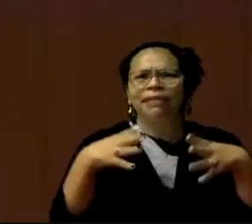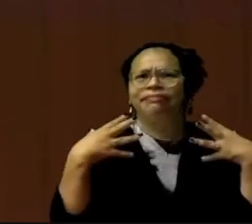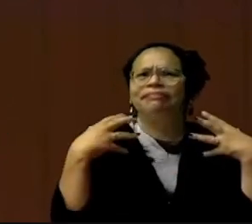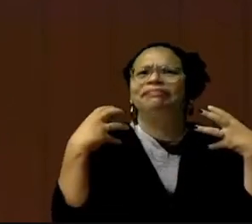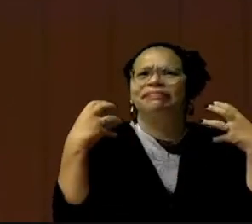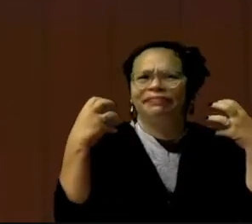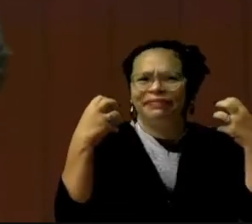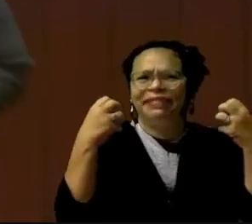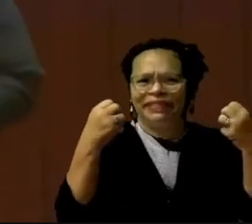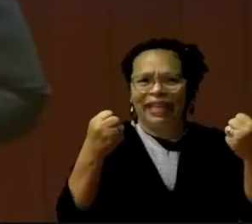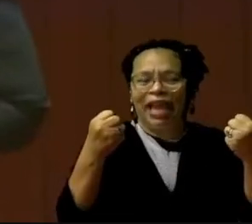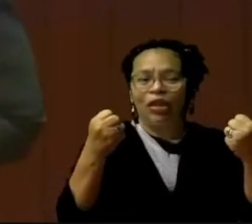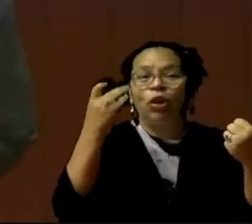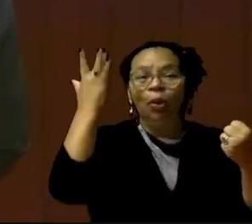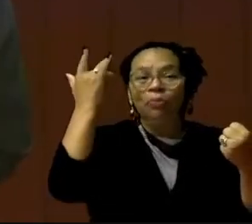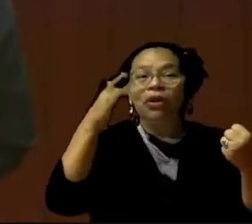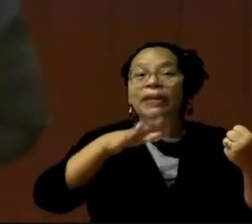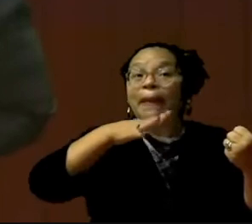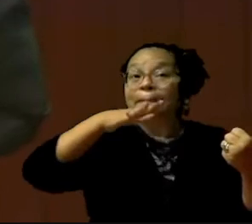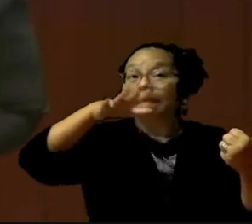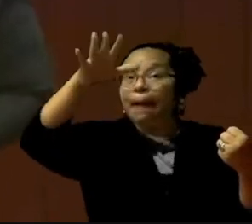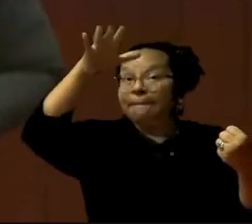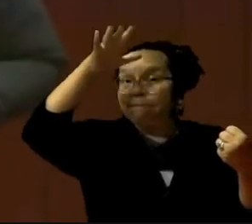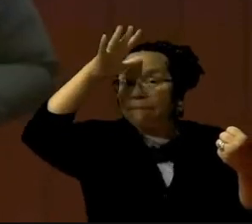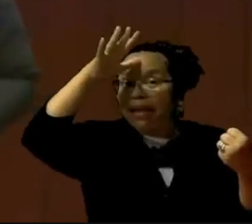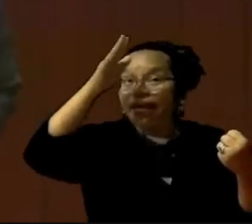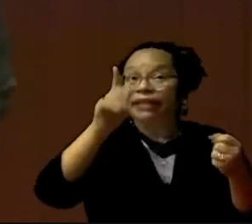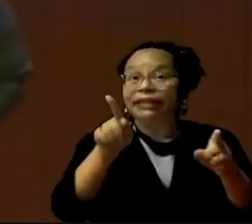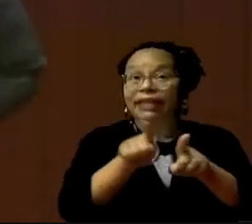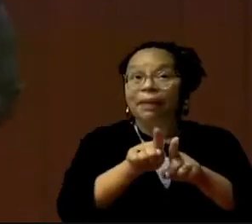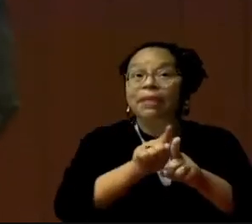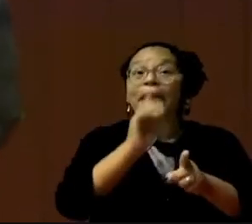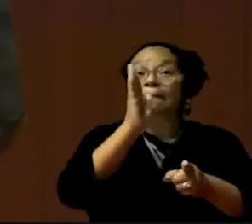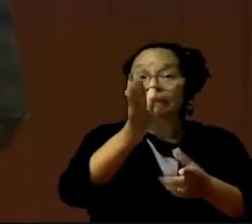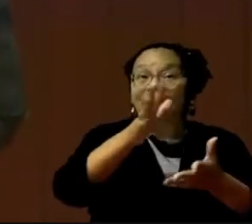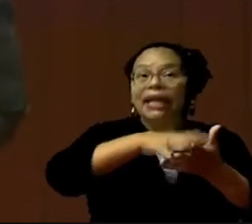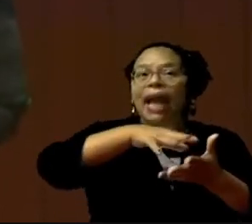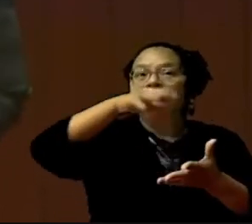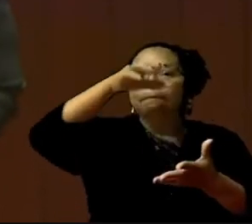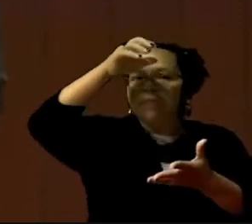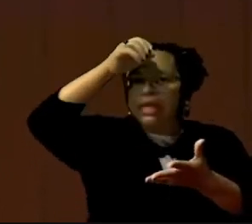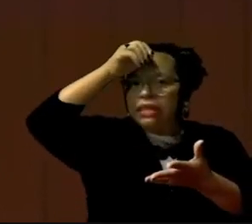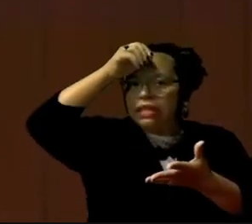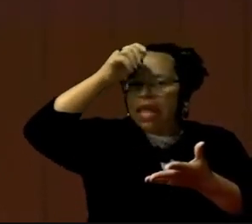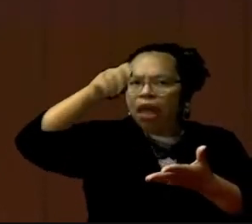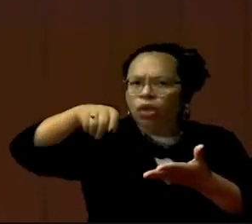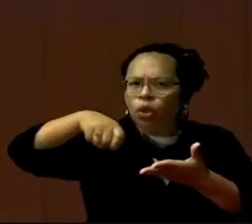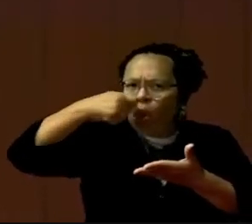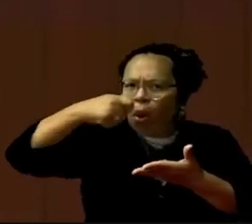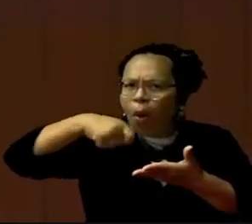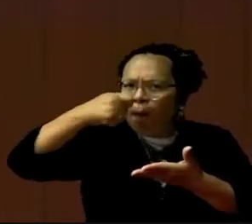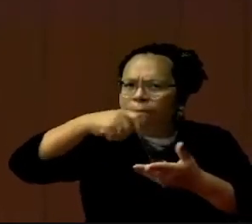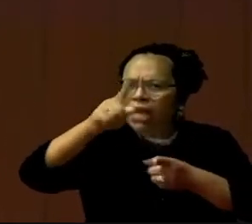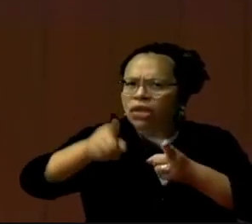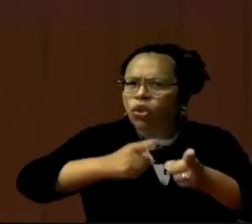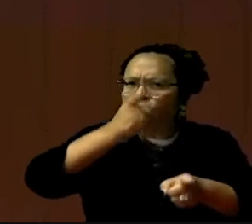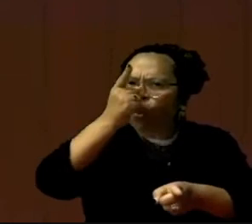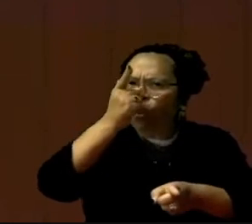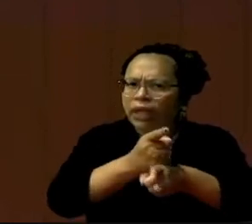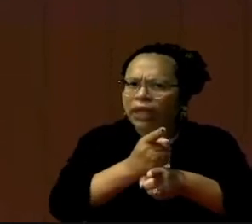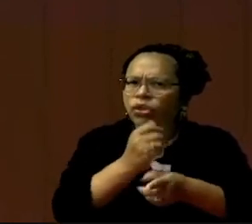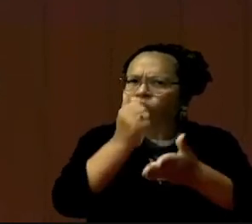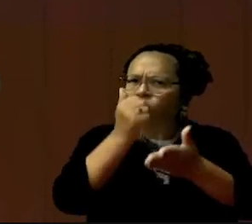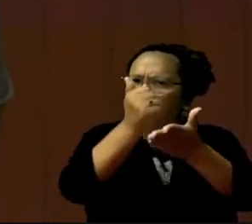darle los alimentos a sus hijos. Los que necesitan. Los nutrientes que necesitan. Pero también, como estamos